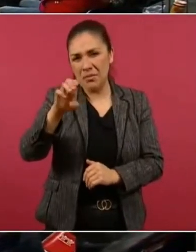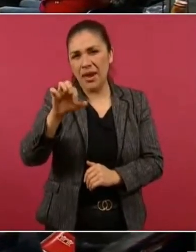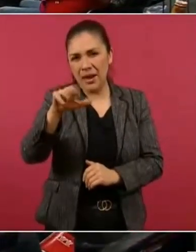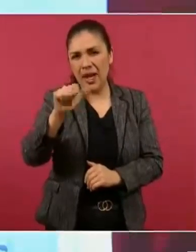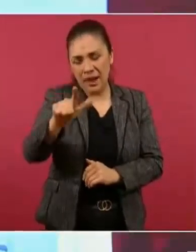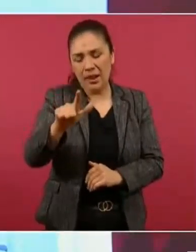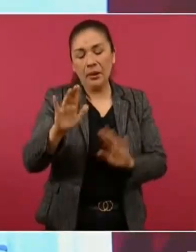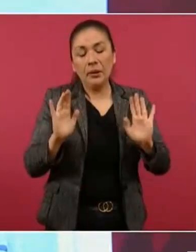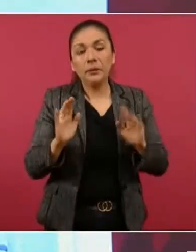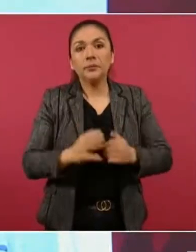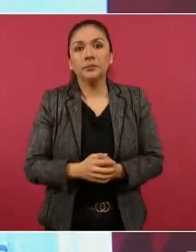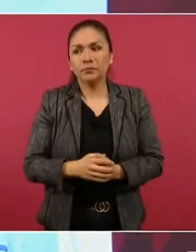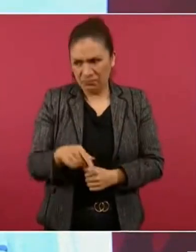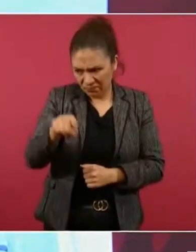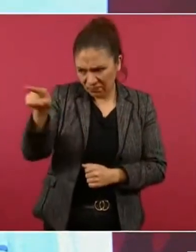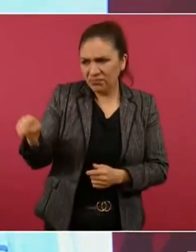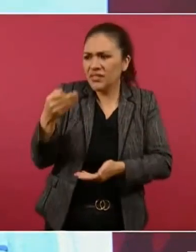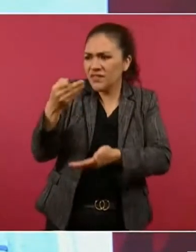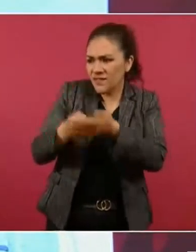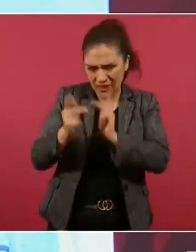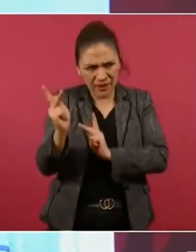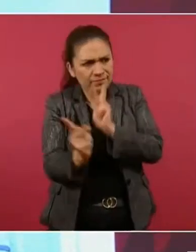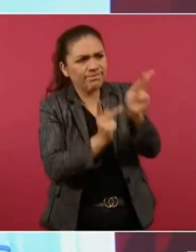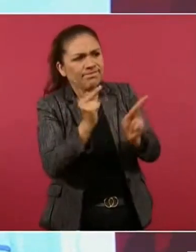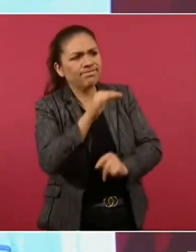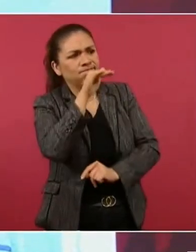¿por qué no cuestionan